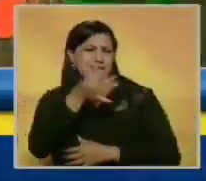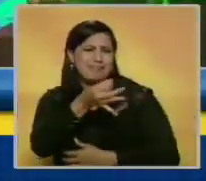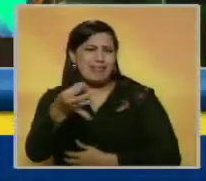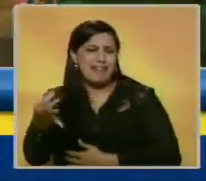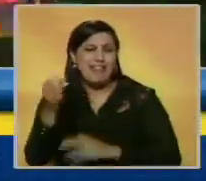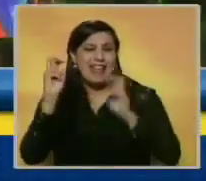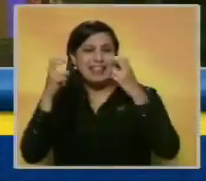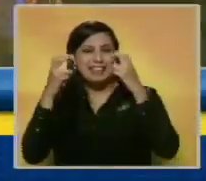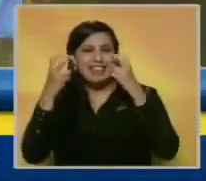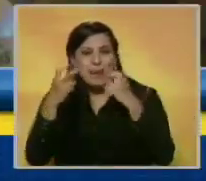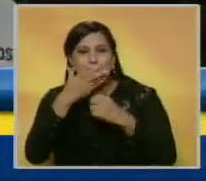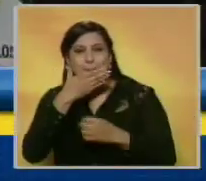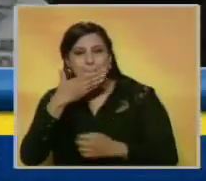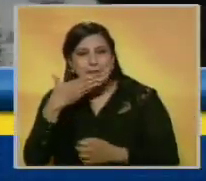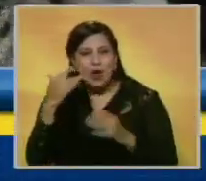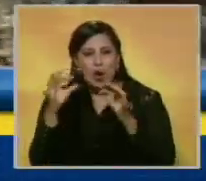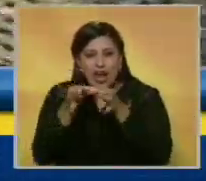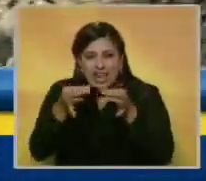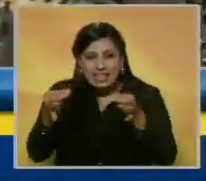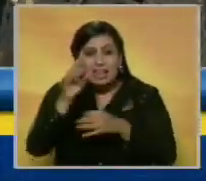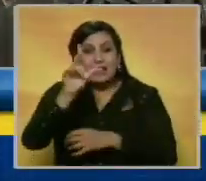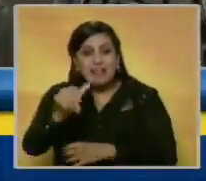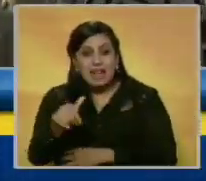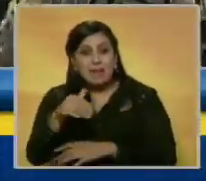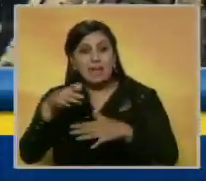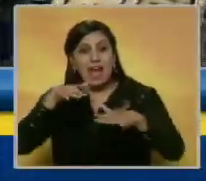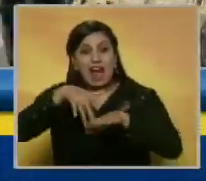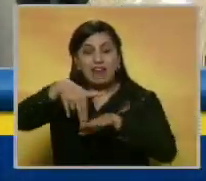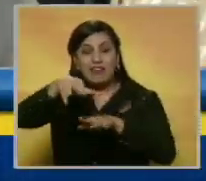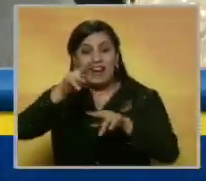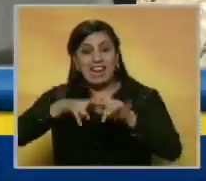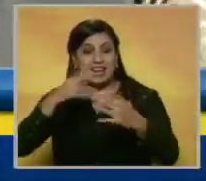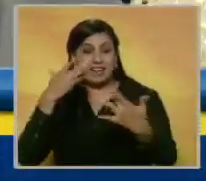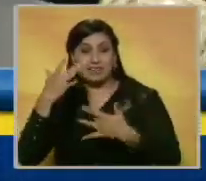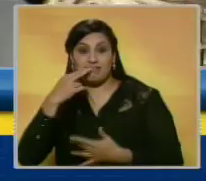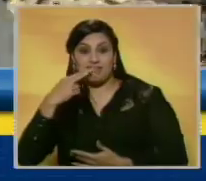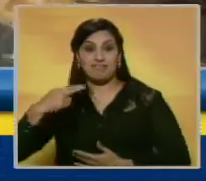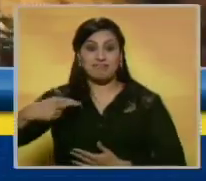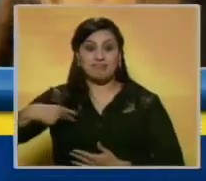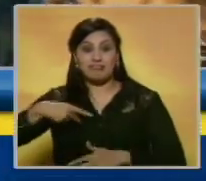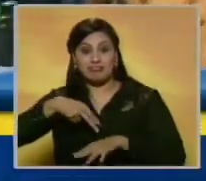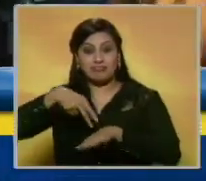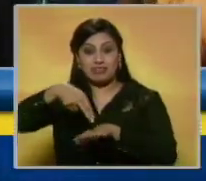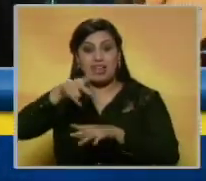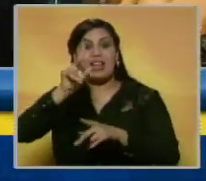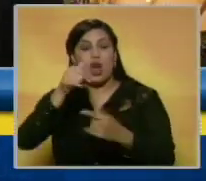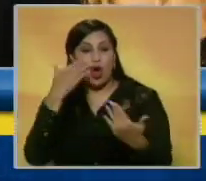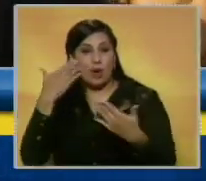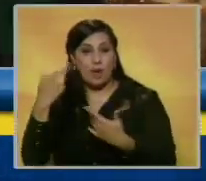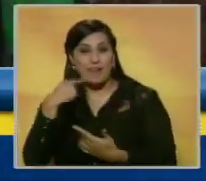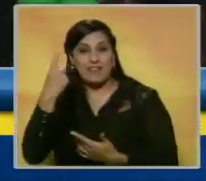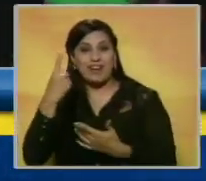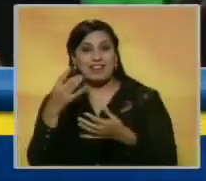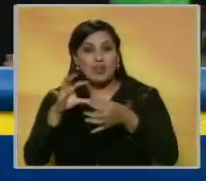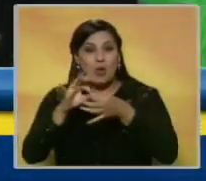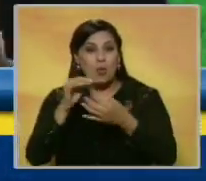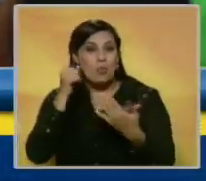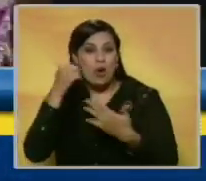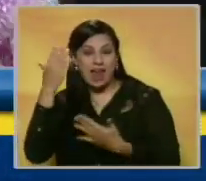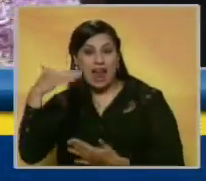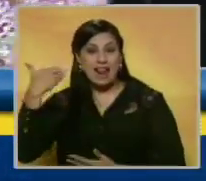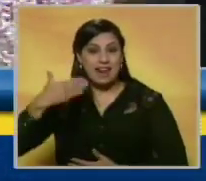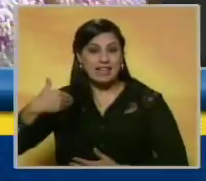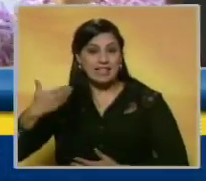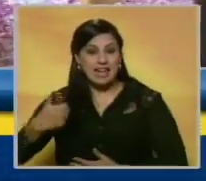con el tema Good Feeling. En la glamorosa alfombra negra vimos desfilar a los actores Juan Carlos García y Cristóbal Landera, a las animadoras Analicia